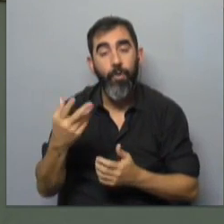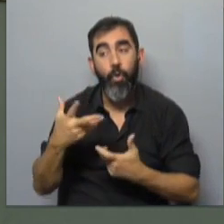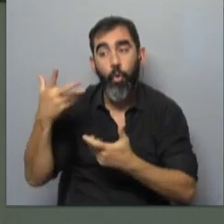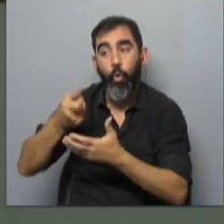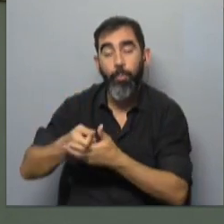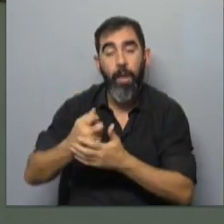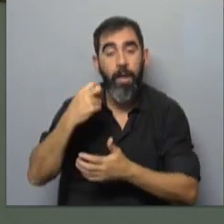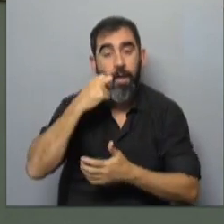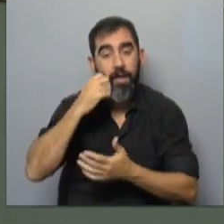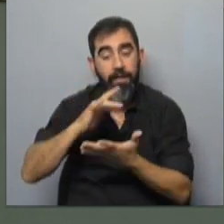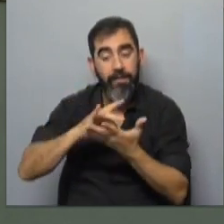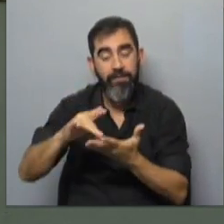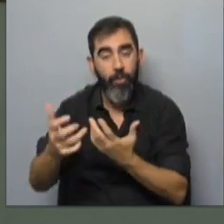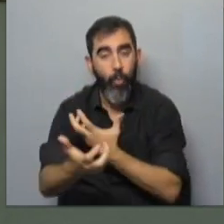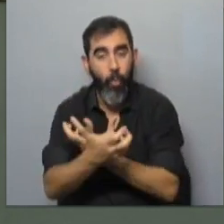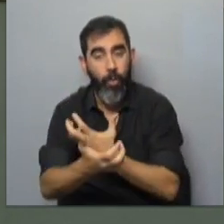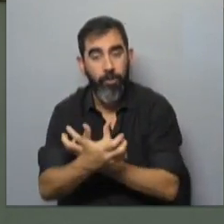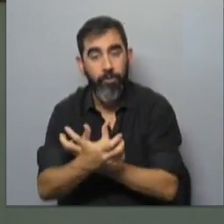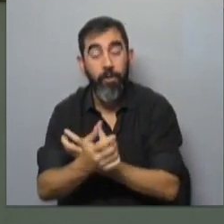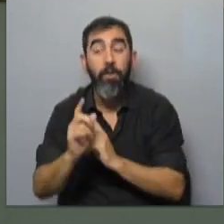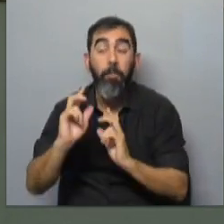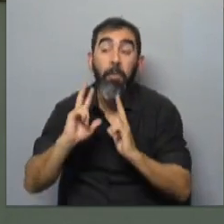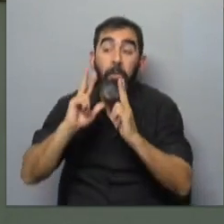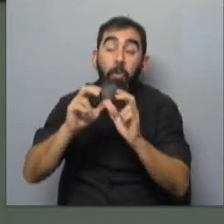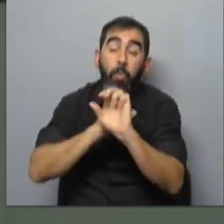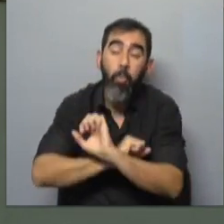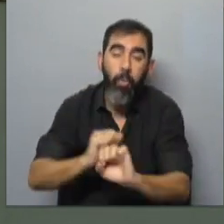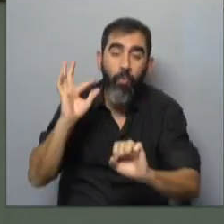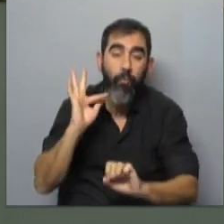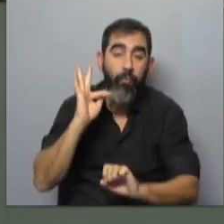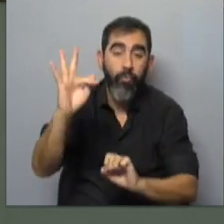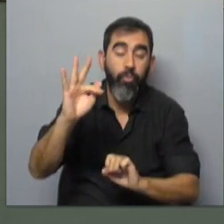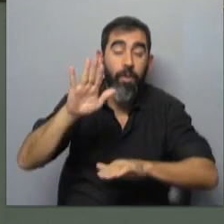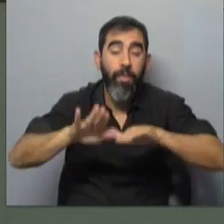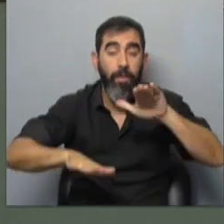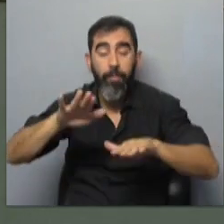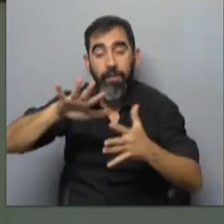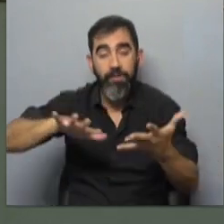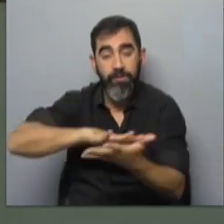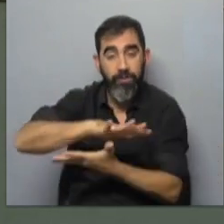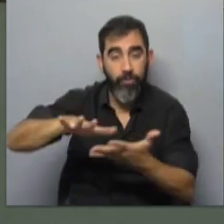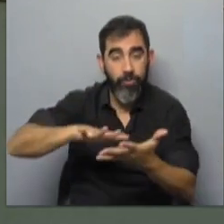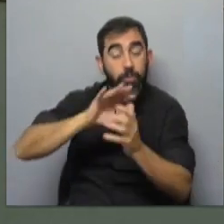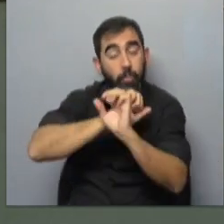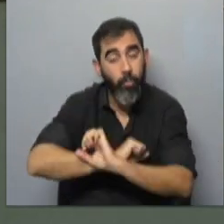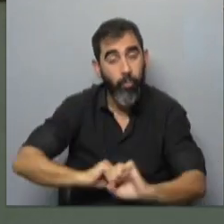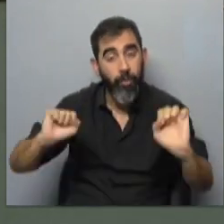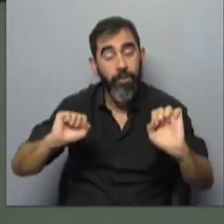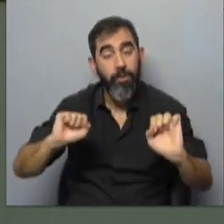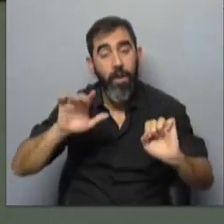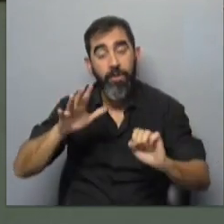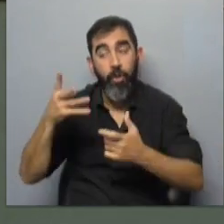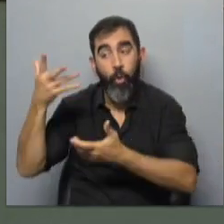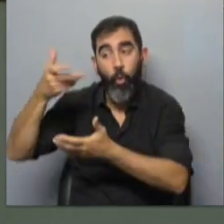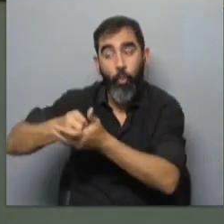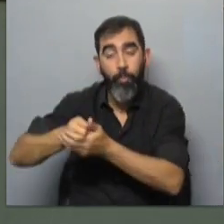carne sin hueso y dejó entrever que quizá en un futuro y según cómo se viene dando este proceso pueda ser la posibilidad de